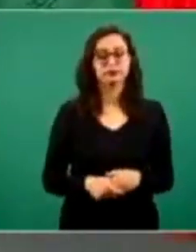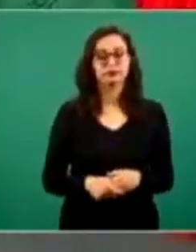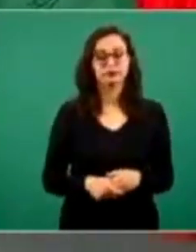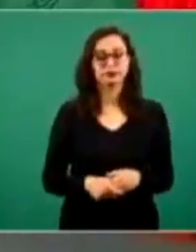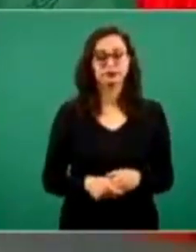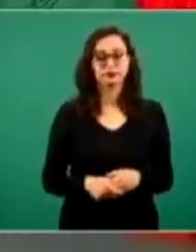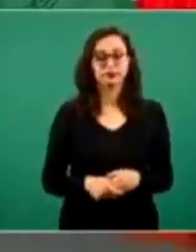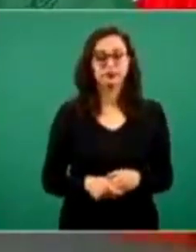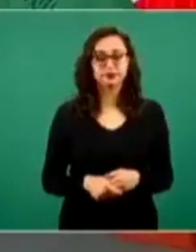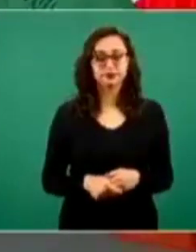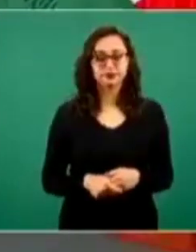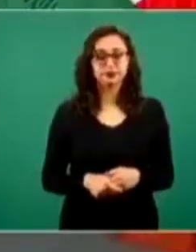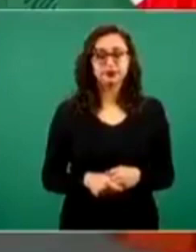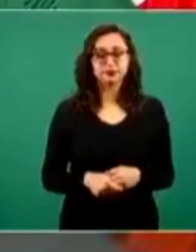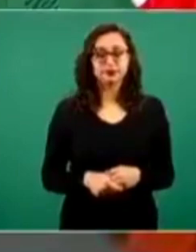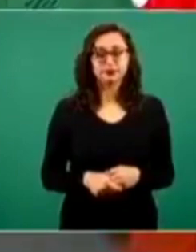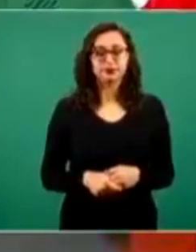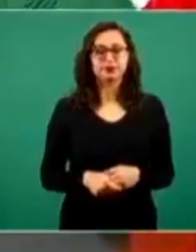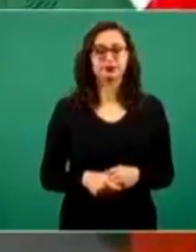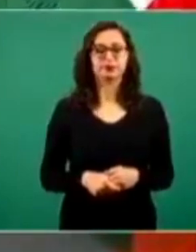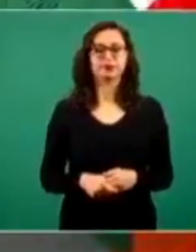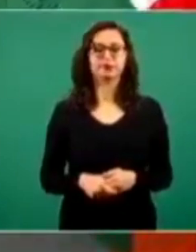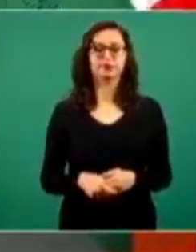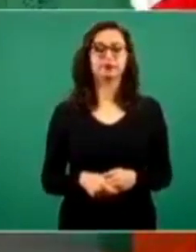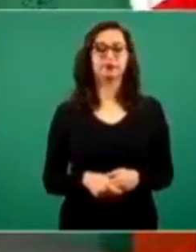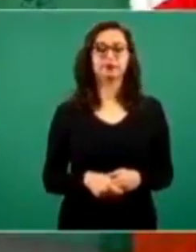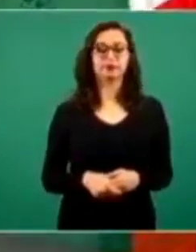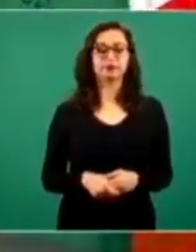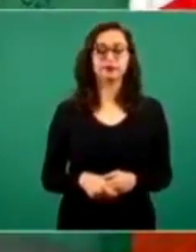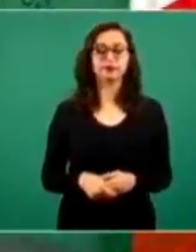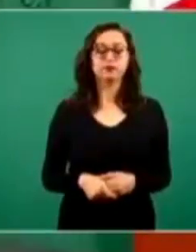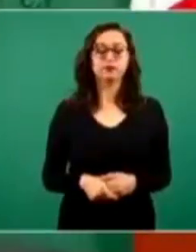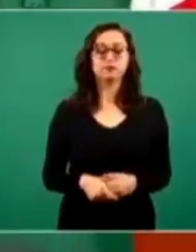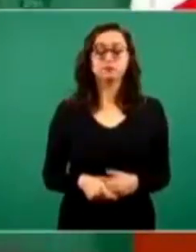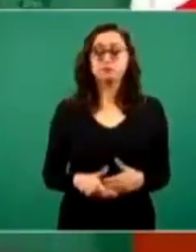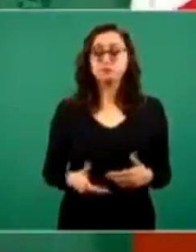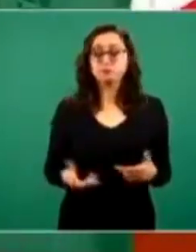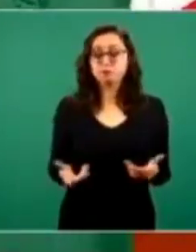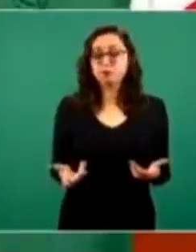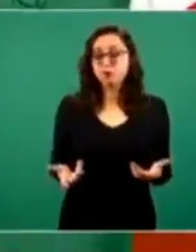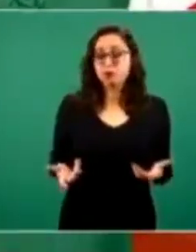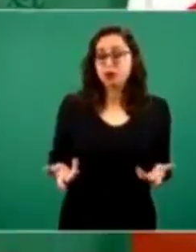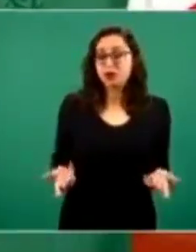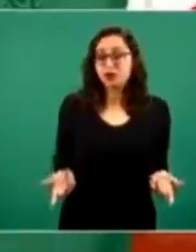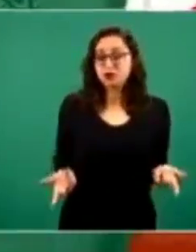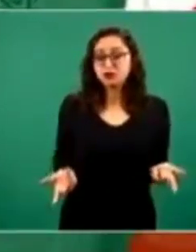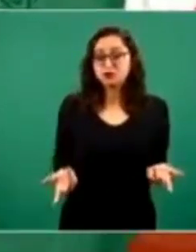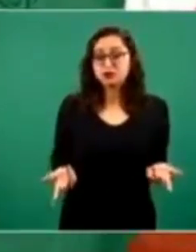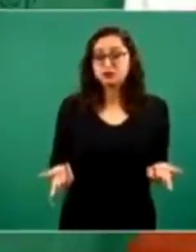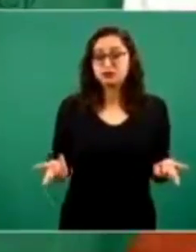en una conjunta. No hay nada que